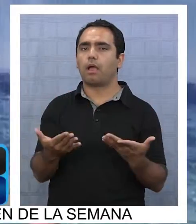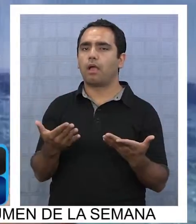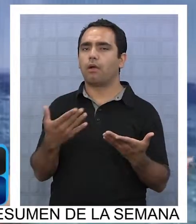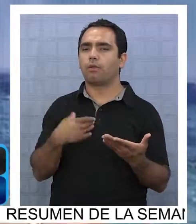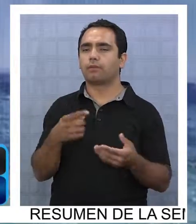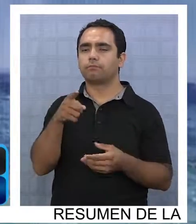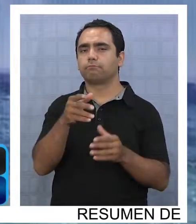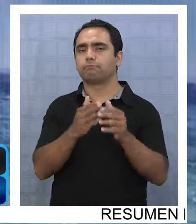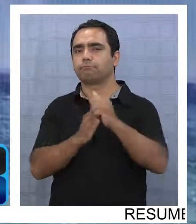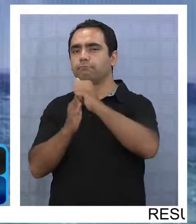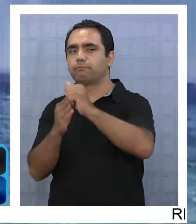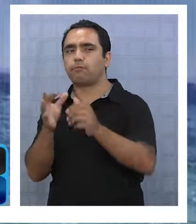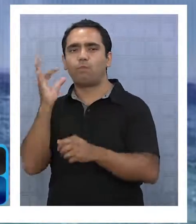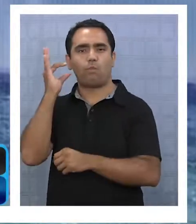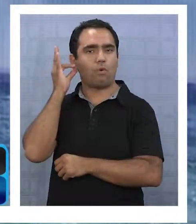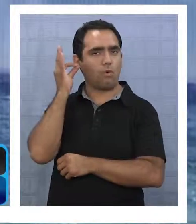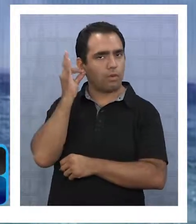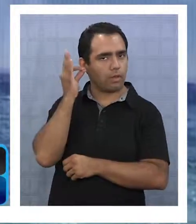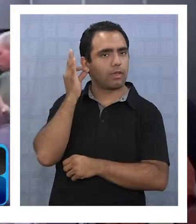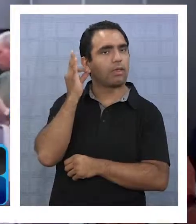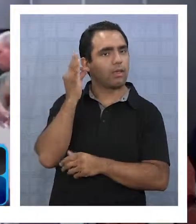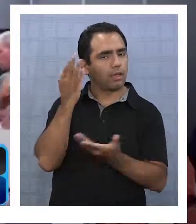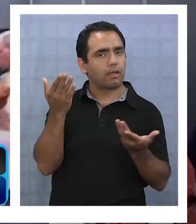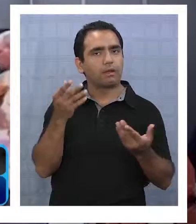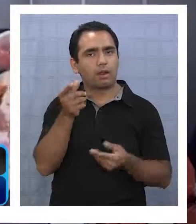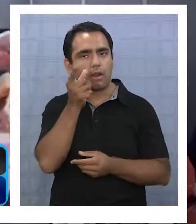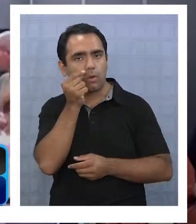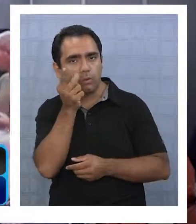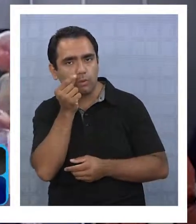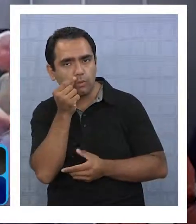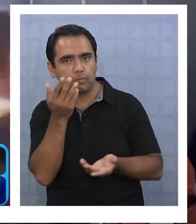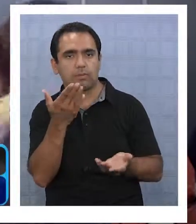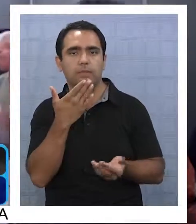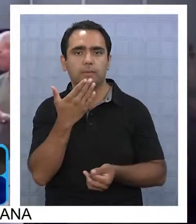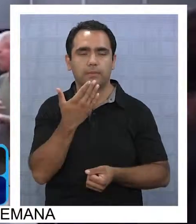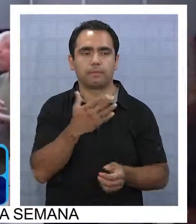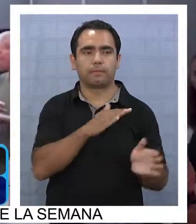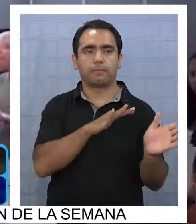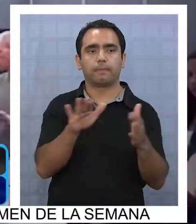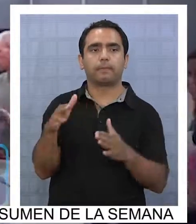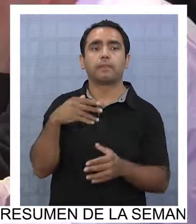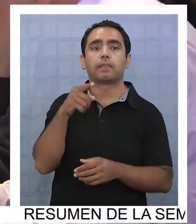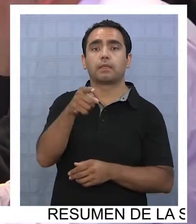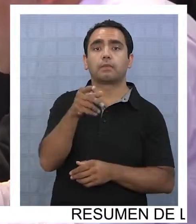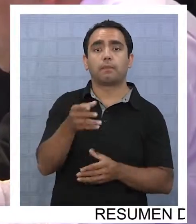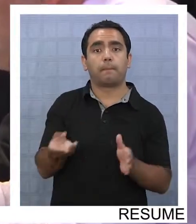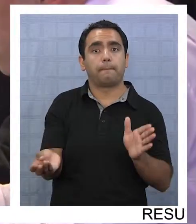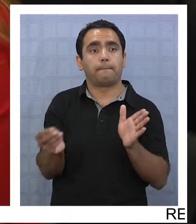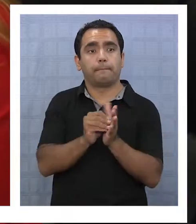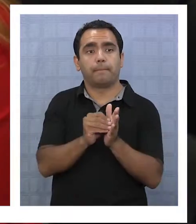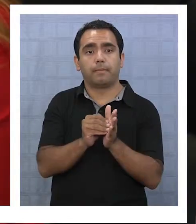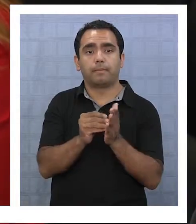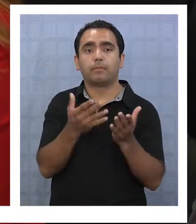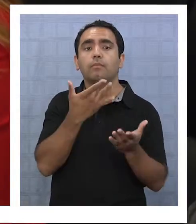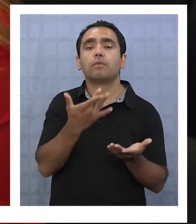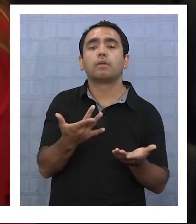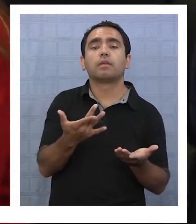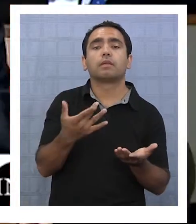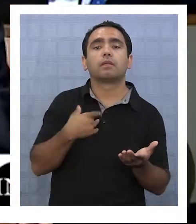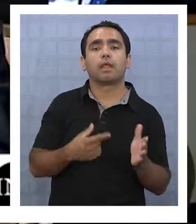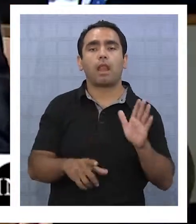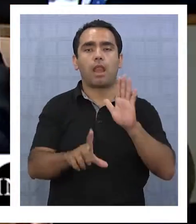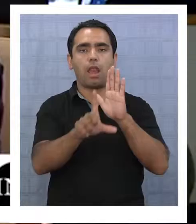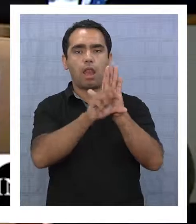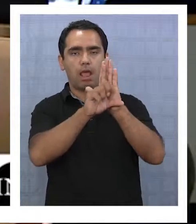por un aumento de candidaturas femeninas de cara a las elecciones de octubre. Y es que este aumento deberá llevarse